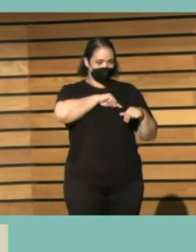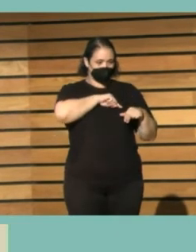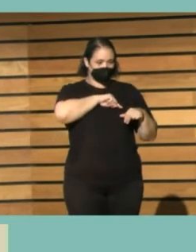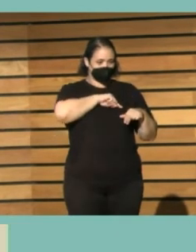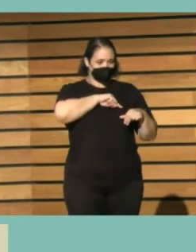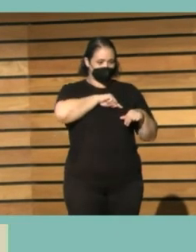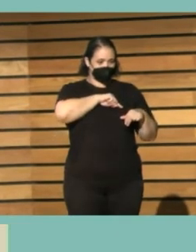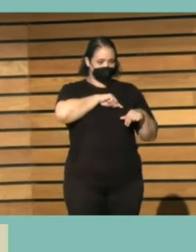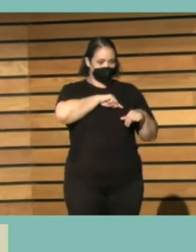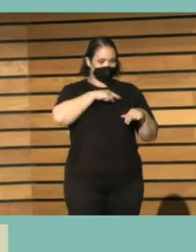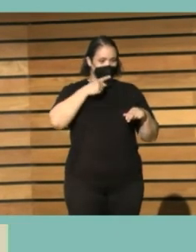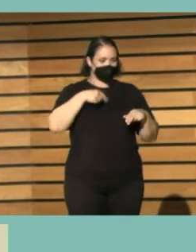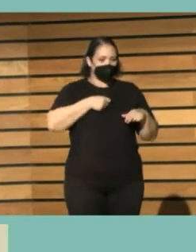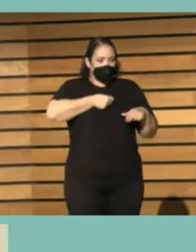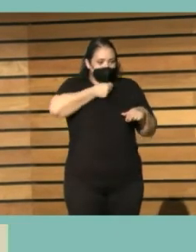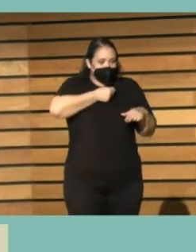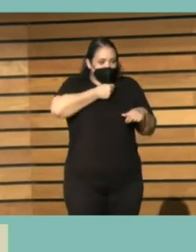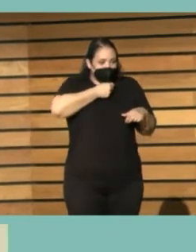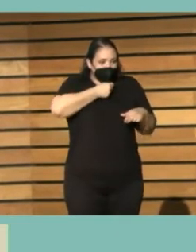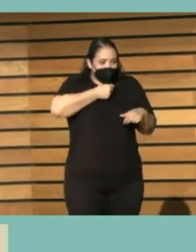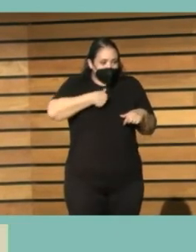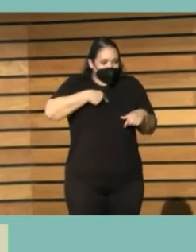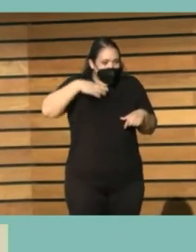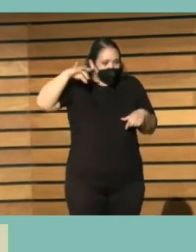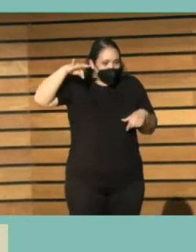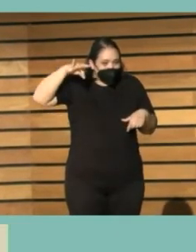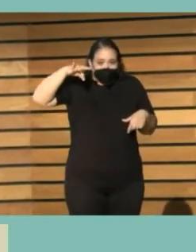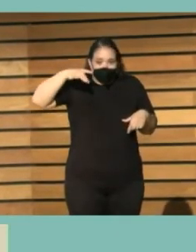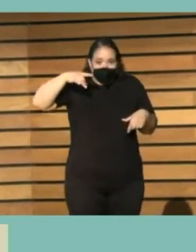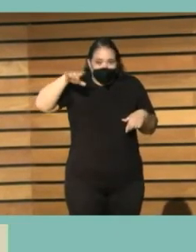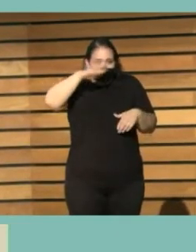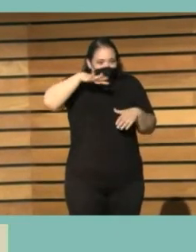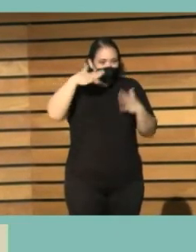como soy el más viejo de todos con diferencia pues